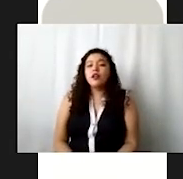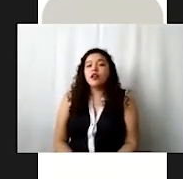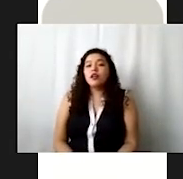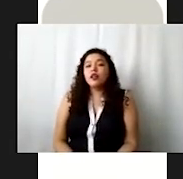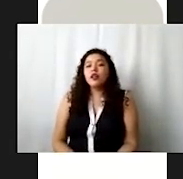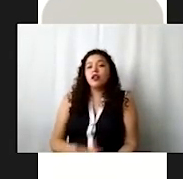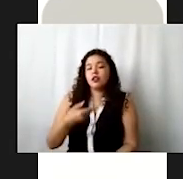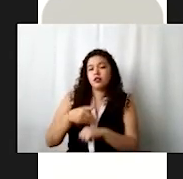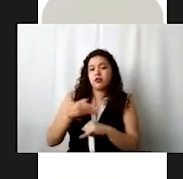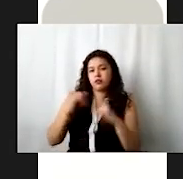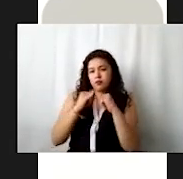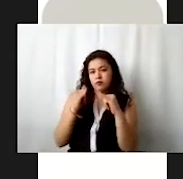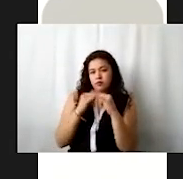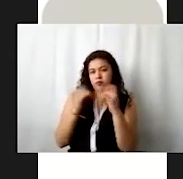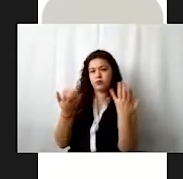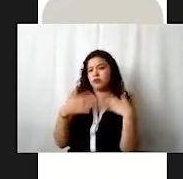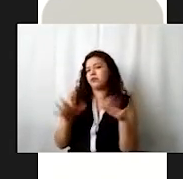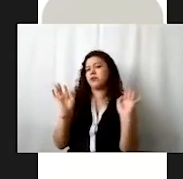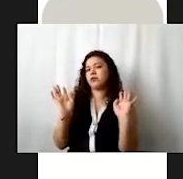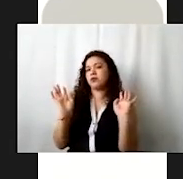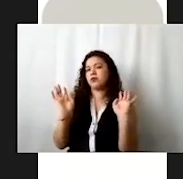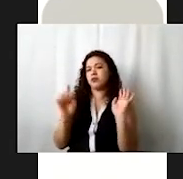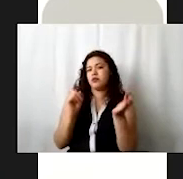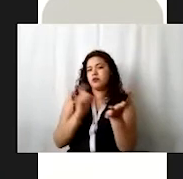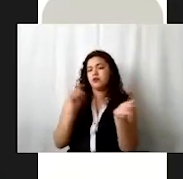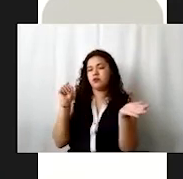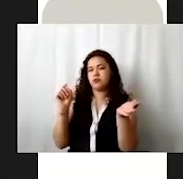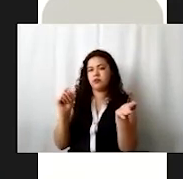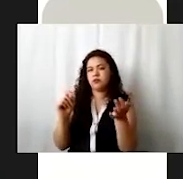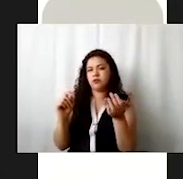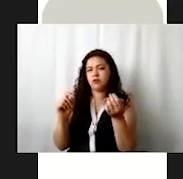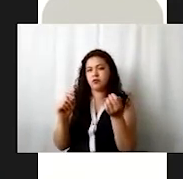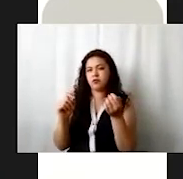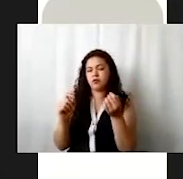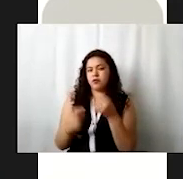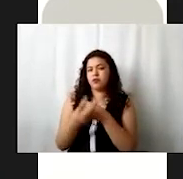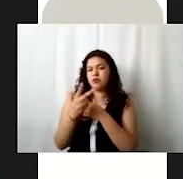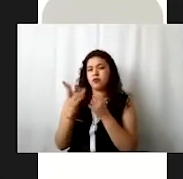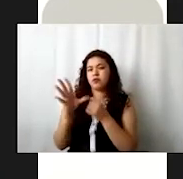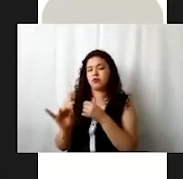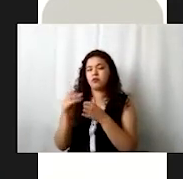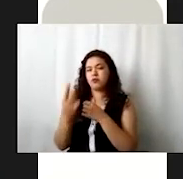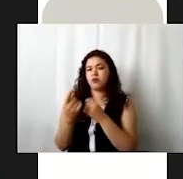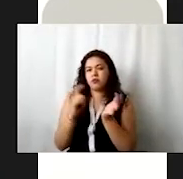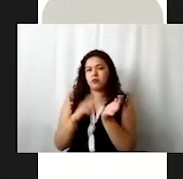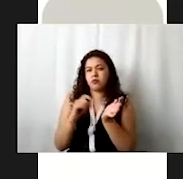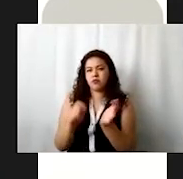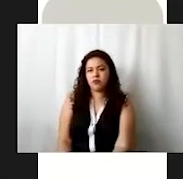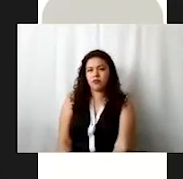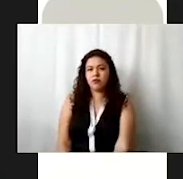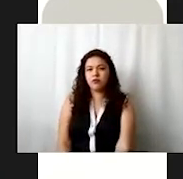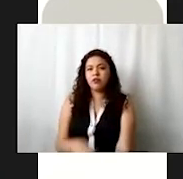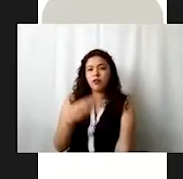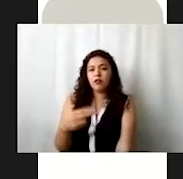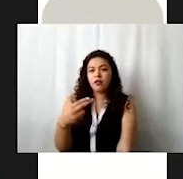institución entonces vamos a suponer vamos a darle click aquí a uno es la de institución 291 entonces viene el nombre de la institución